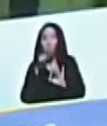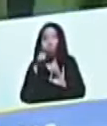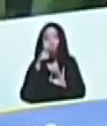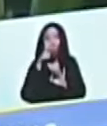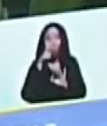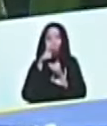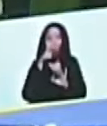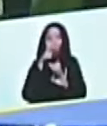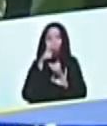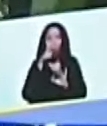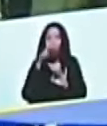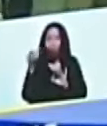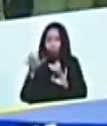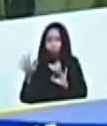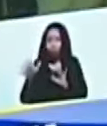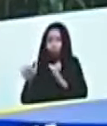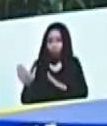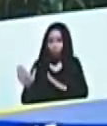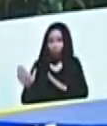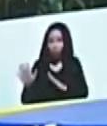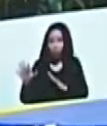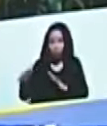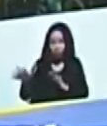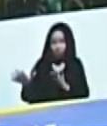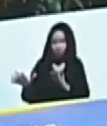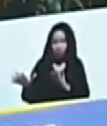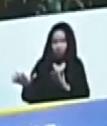había nacido, más o menos,